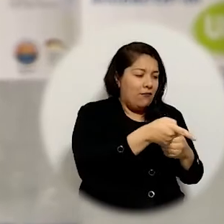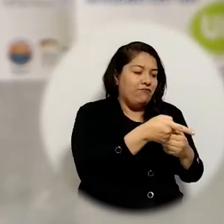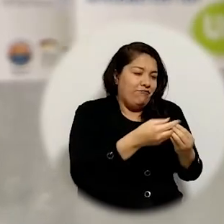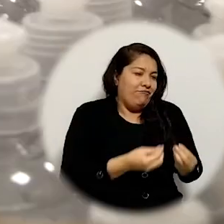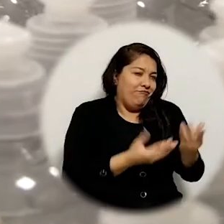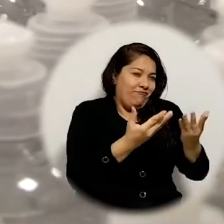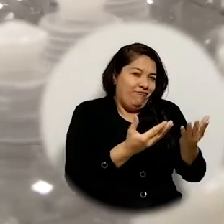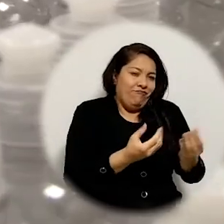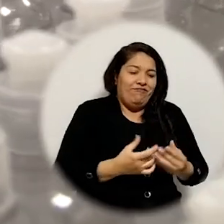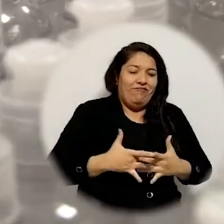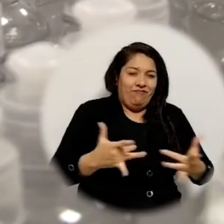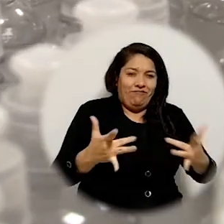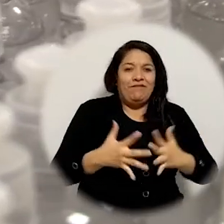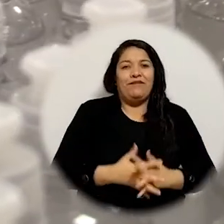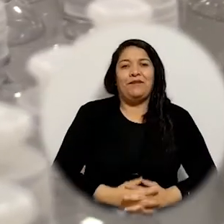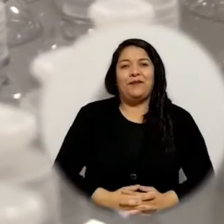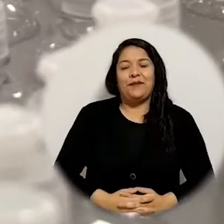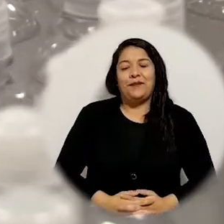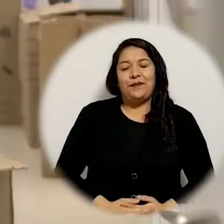nuestra población